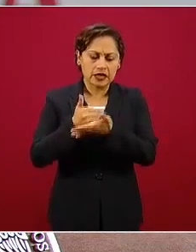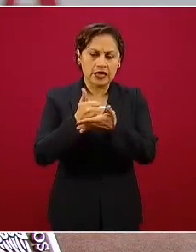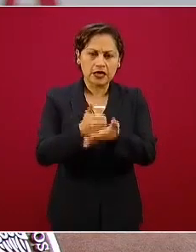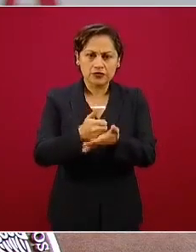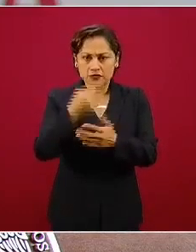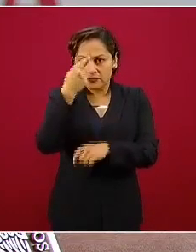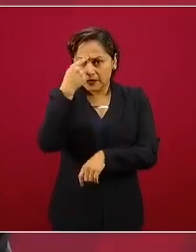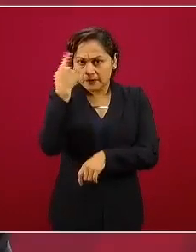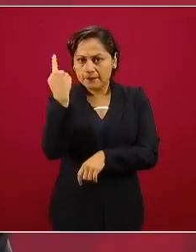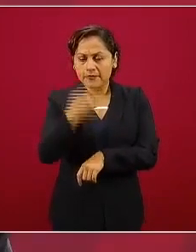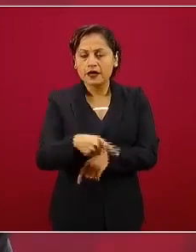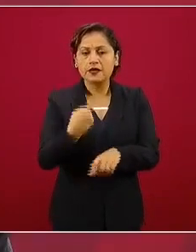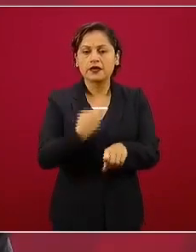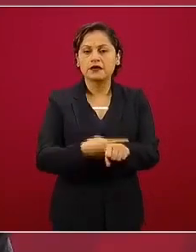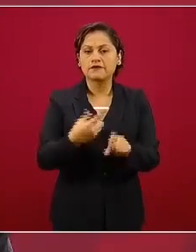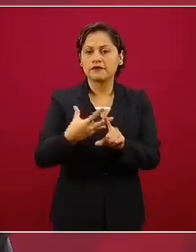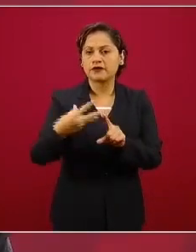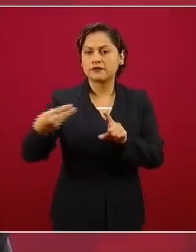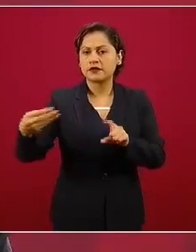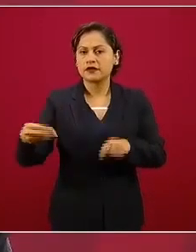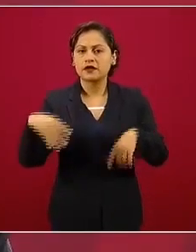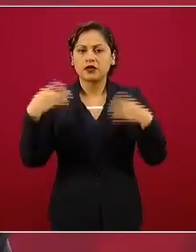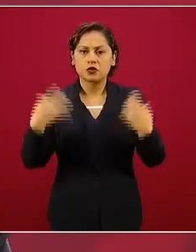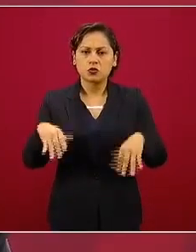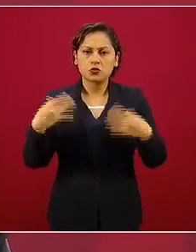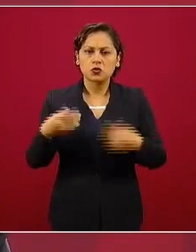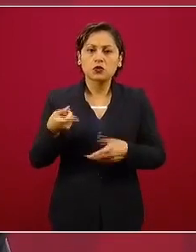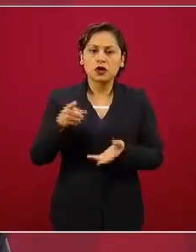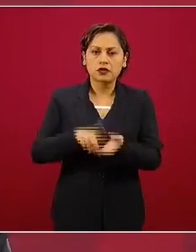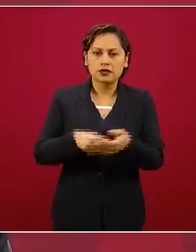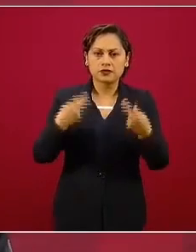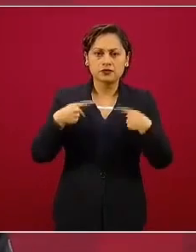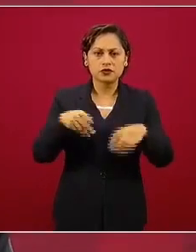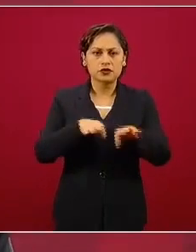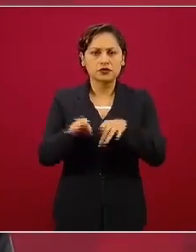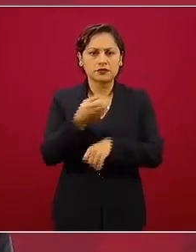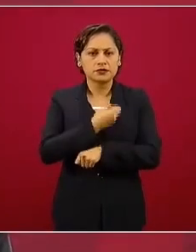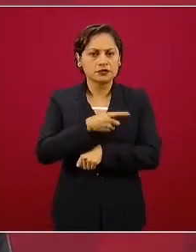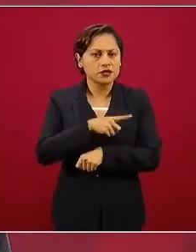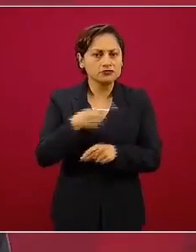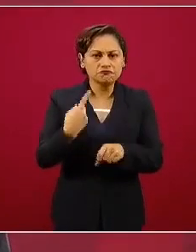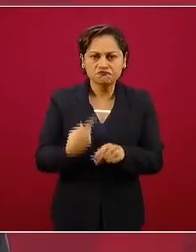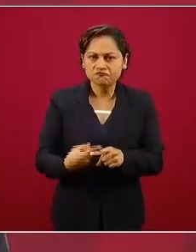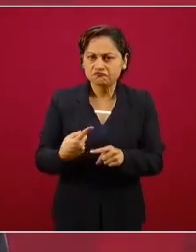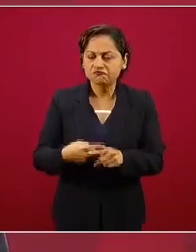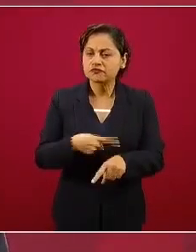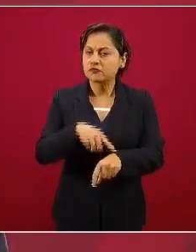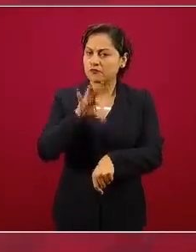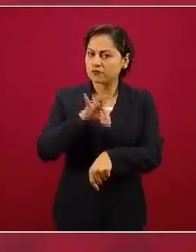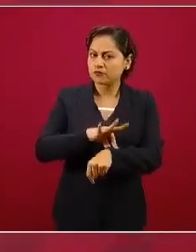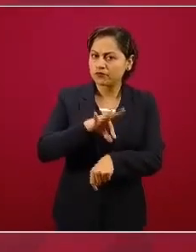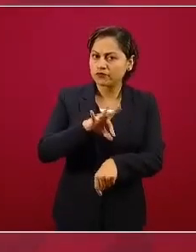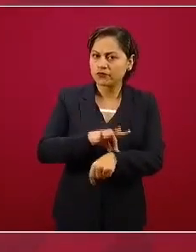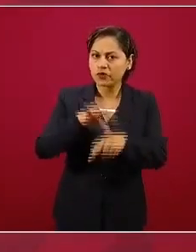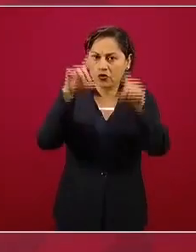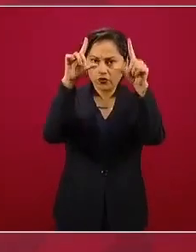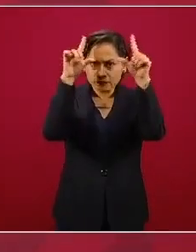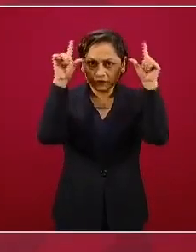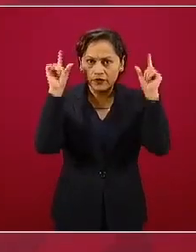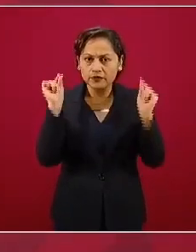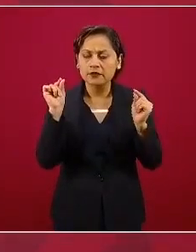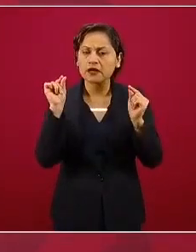pandemia los médicos, las enfermeras, los especialistas, los